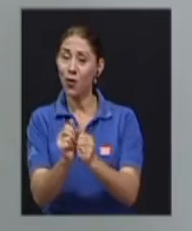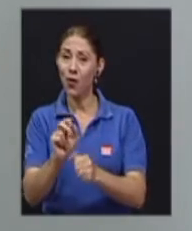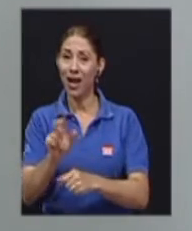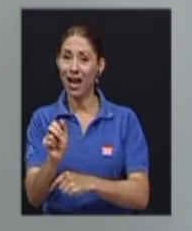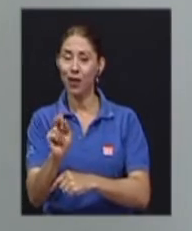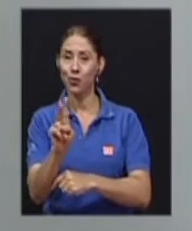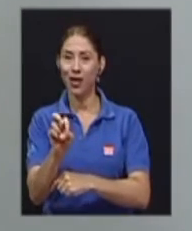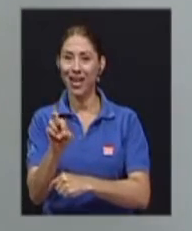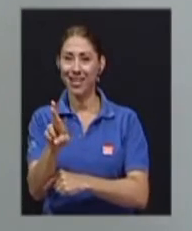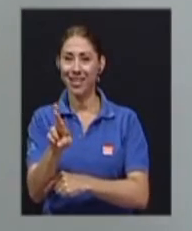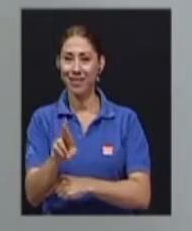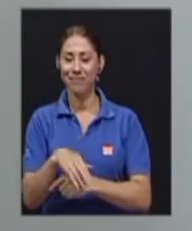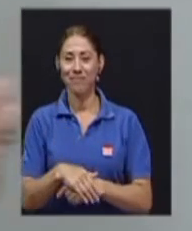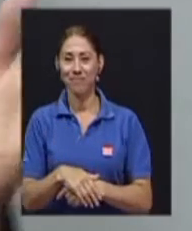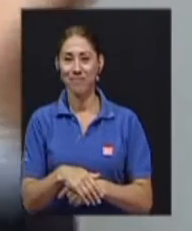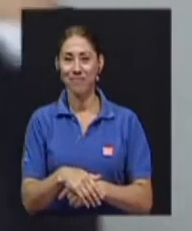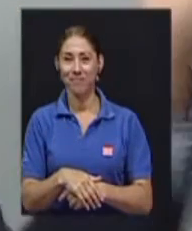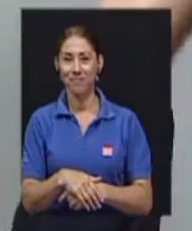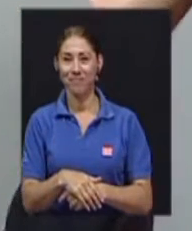UCR.